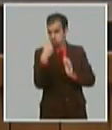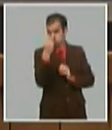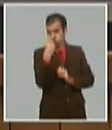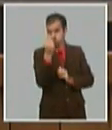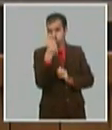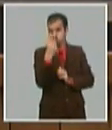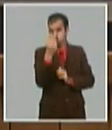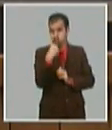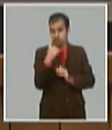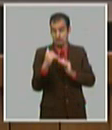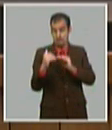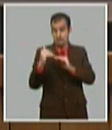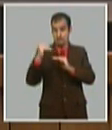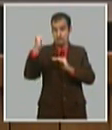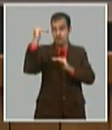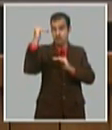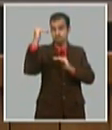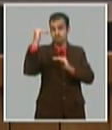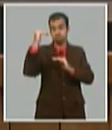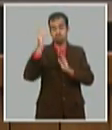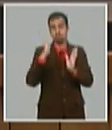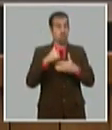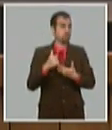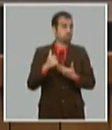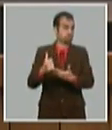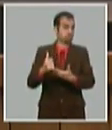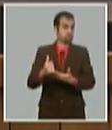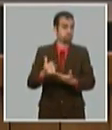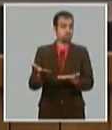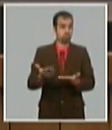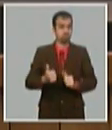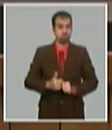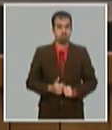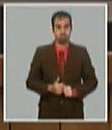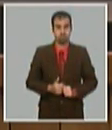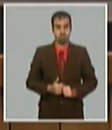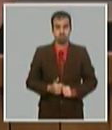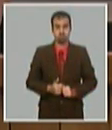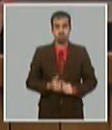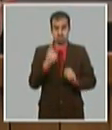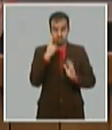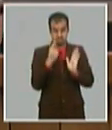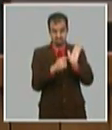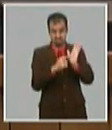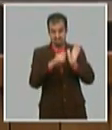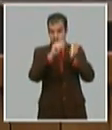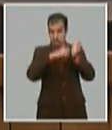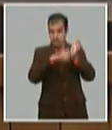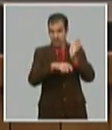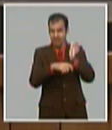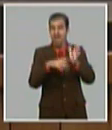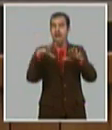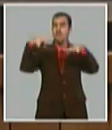entonces bueno no es posible ese respaldo por eso decimos en el plan no se diseñan apagones